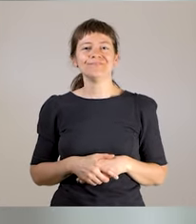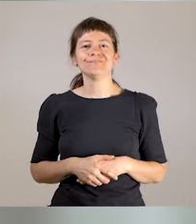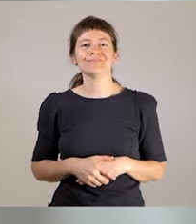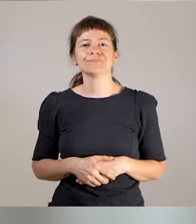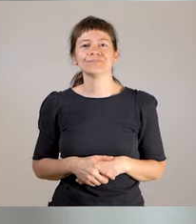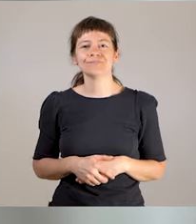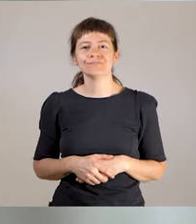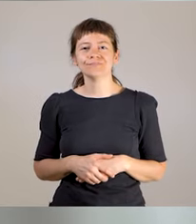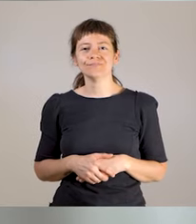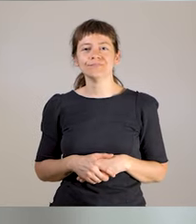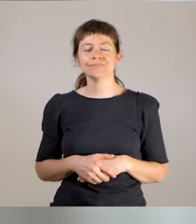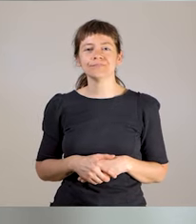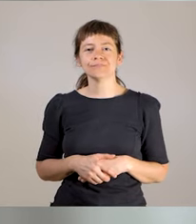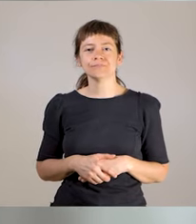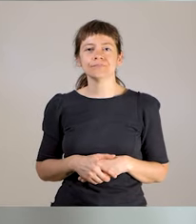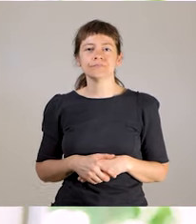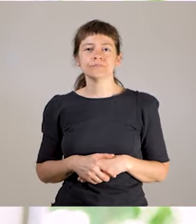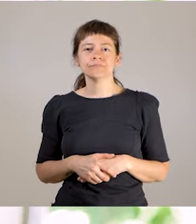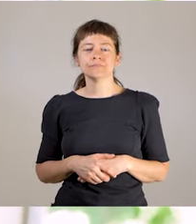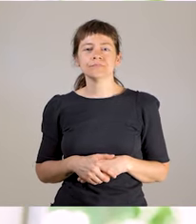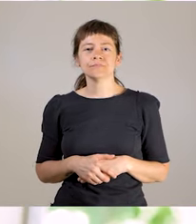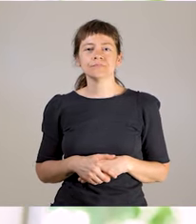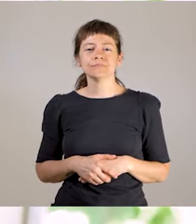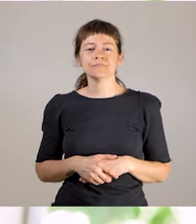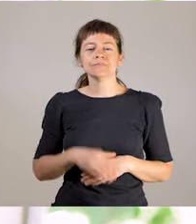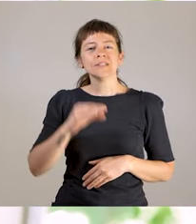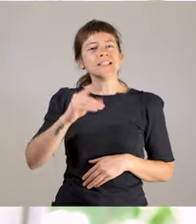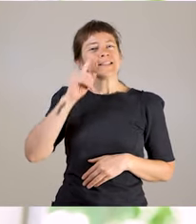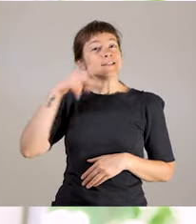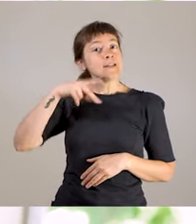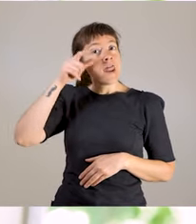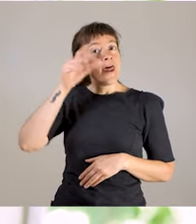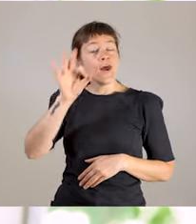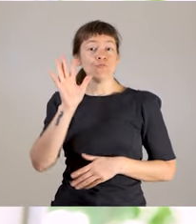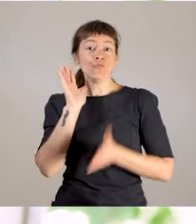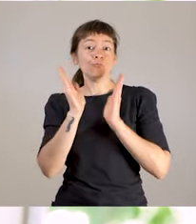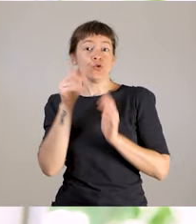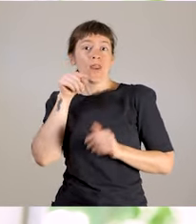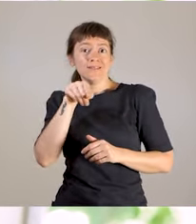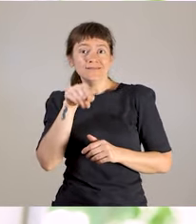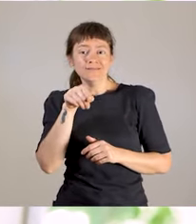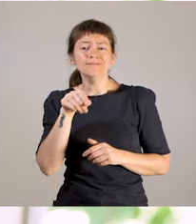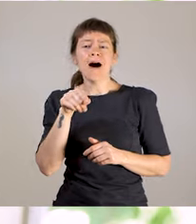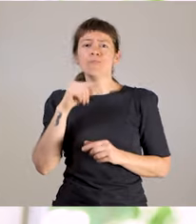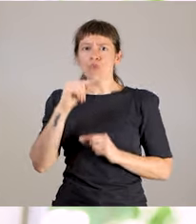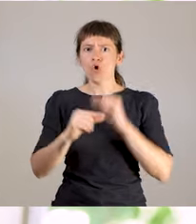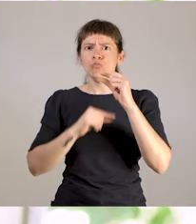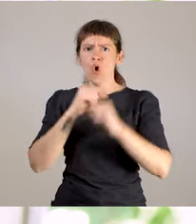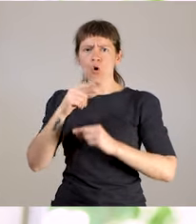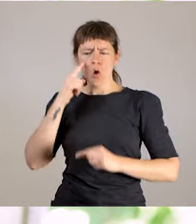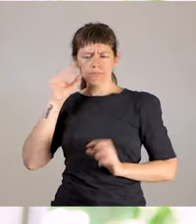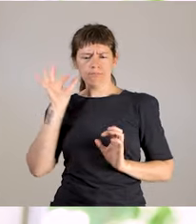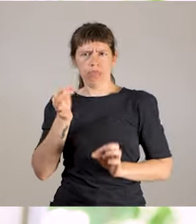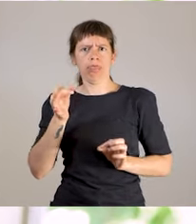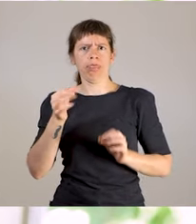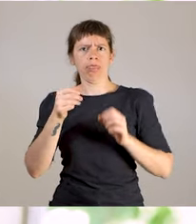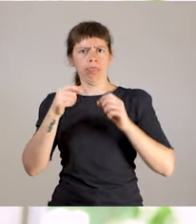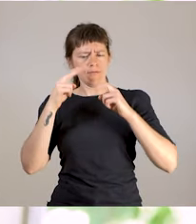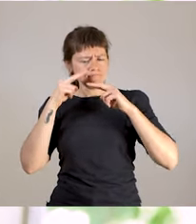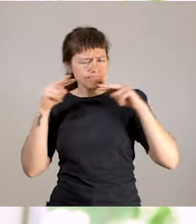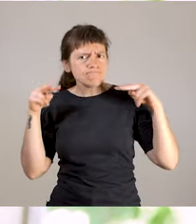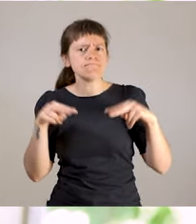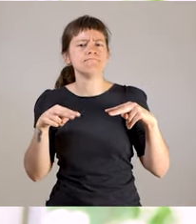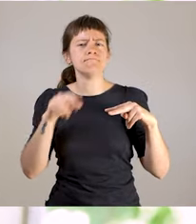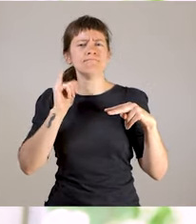El chineo cada vez está adquiriendo más conocimiento, pero esto sucede en el territorio hace añares, ¿no?